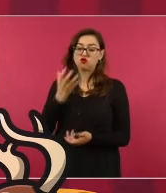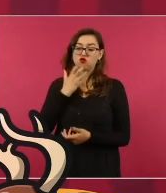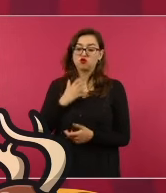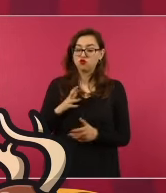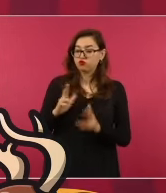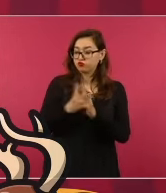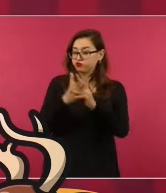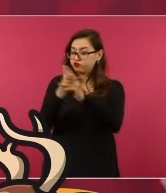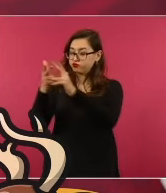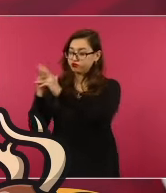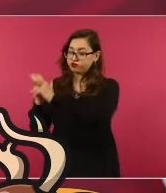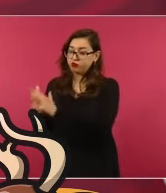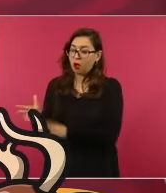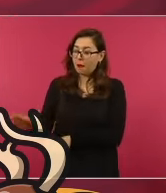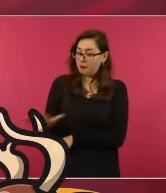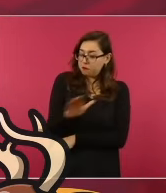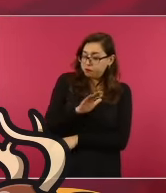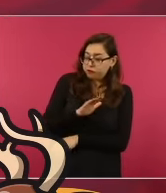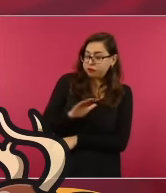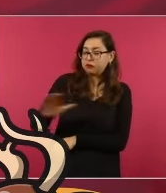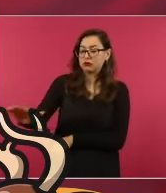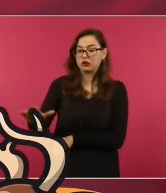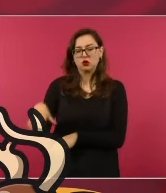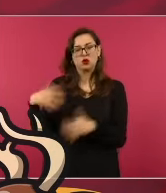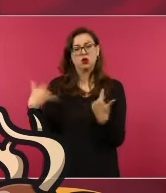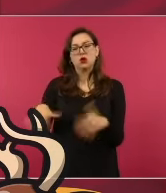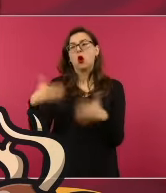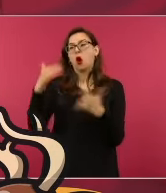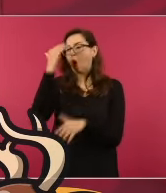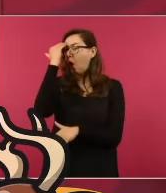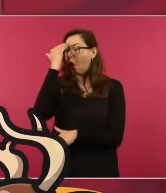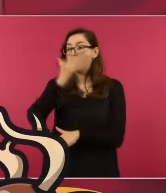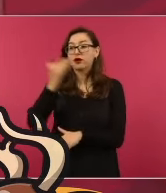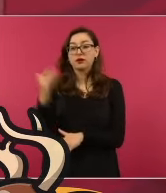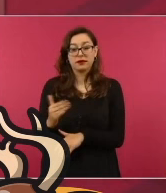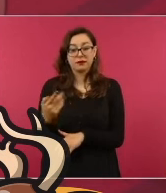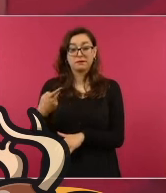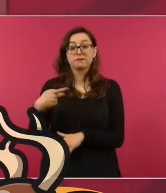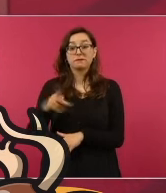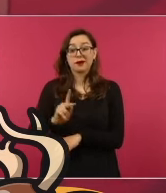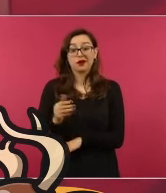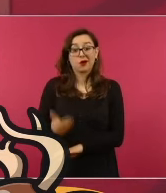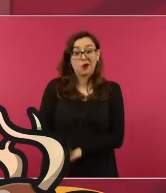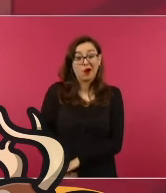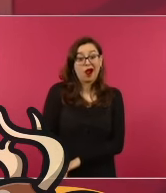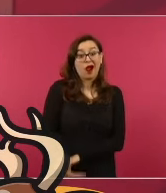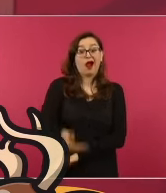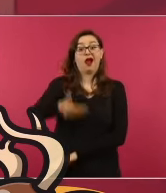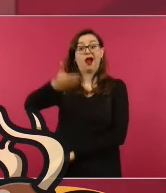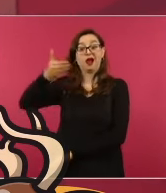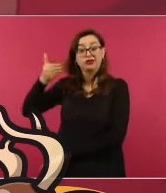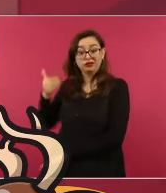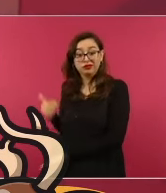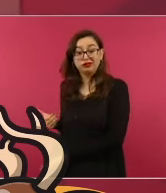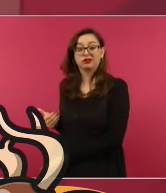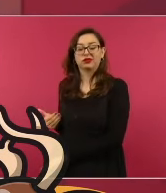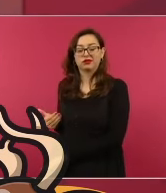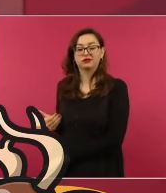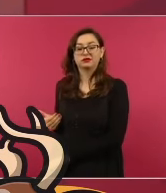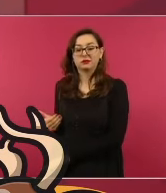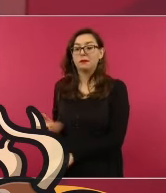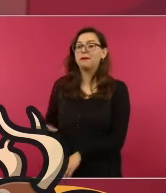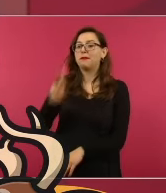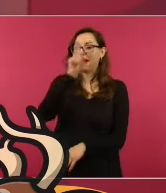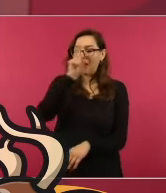mayor exterminio había sido vergonzosamente